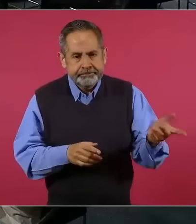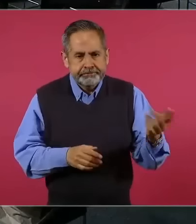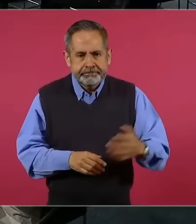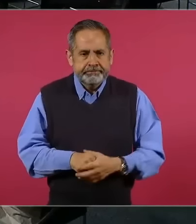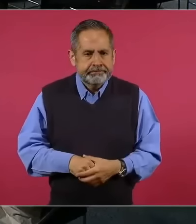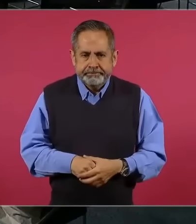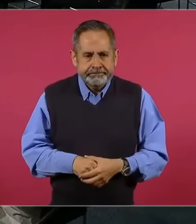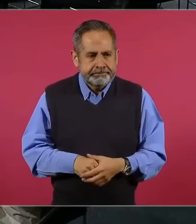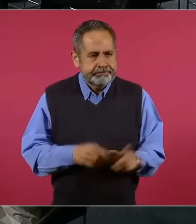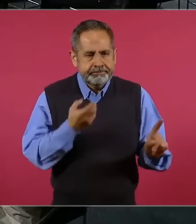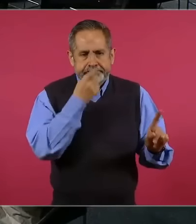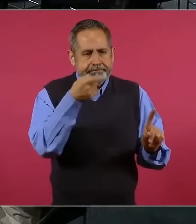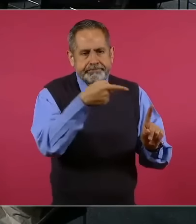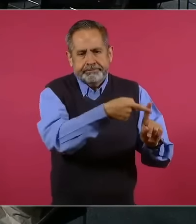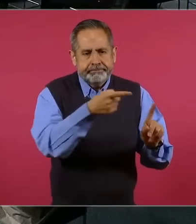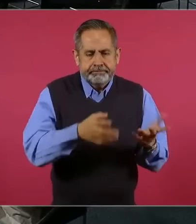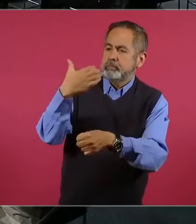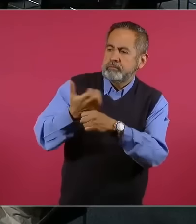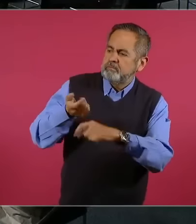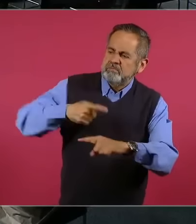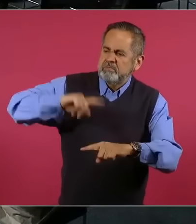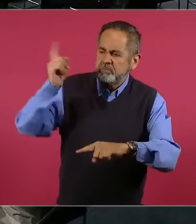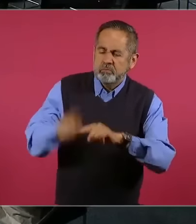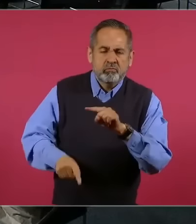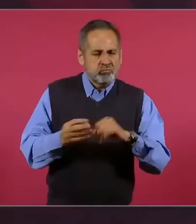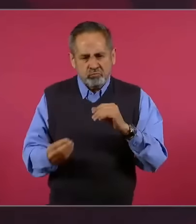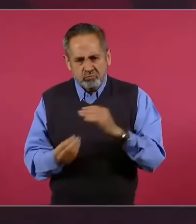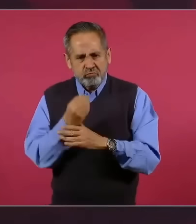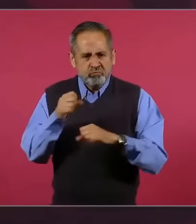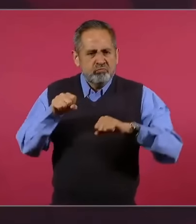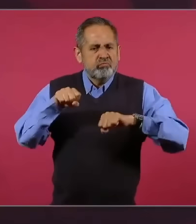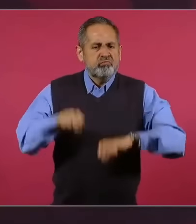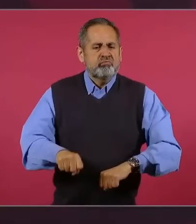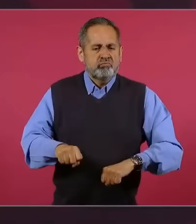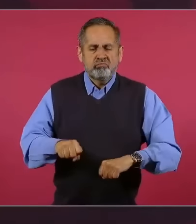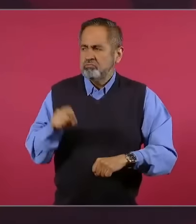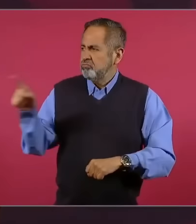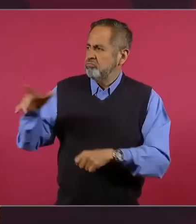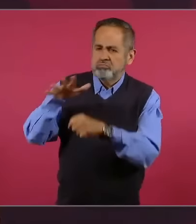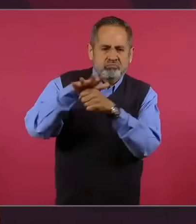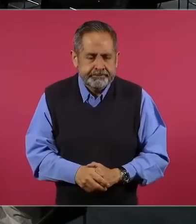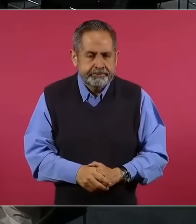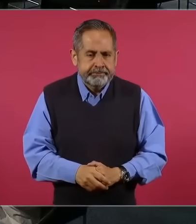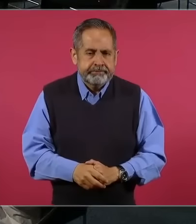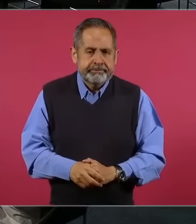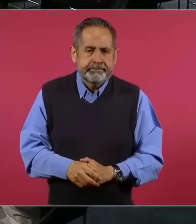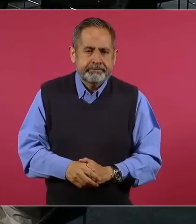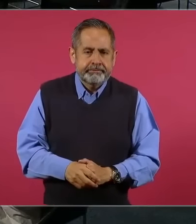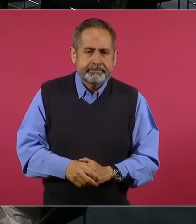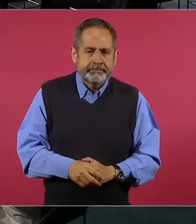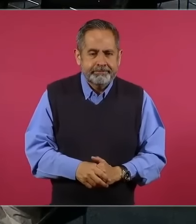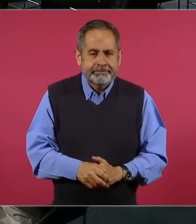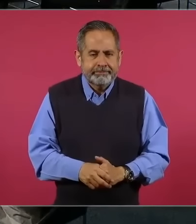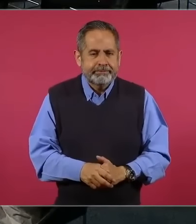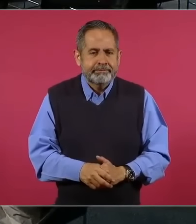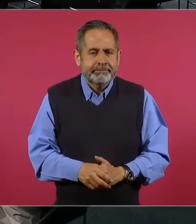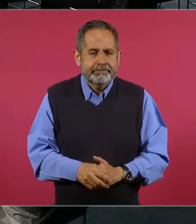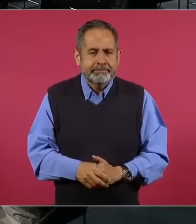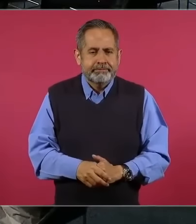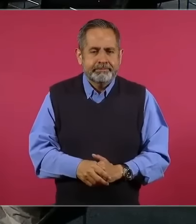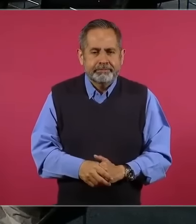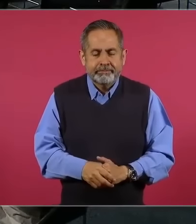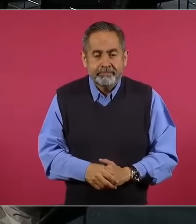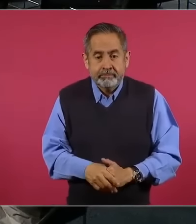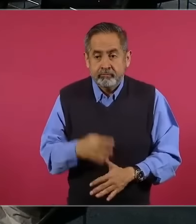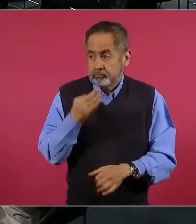O terminar con la república y establecer, imponer la dictadura. Está muy bien el momento